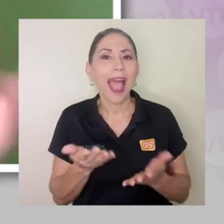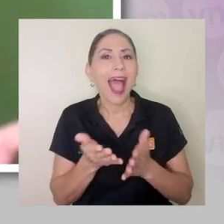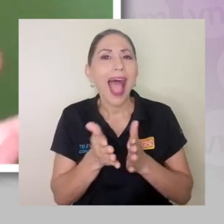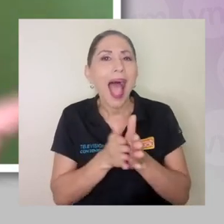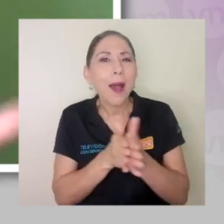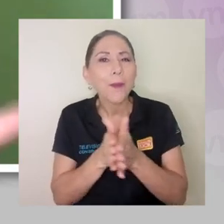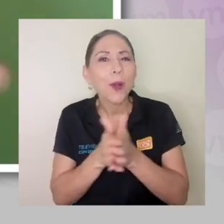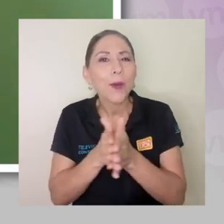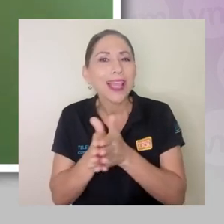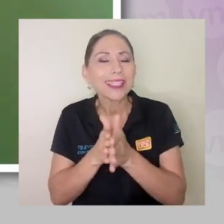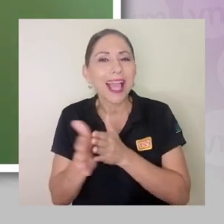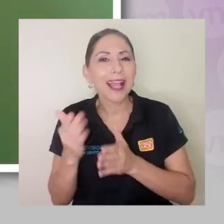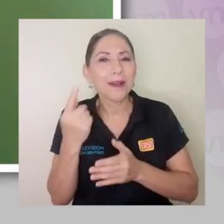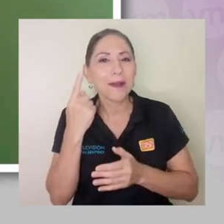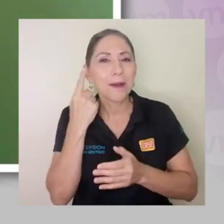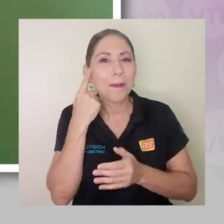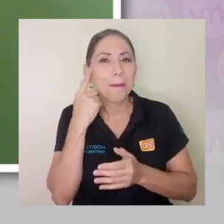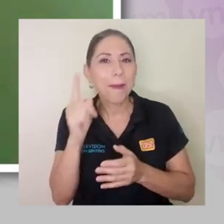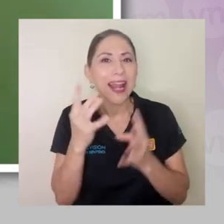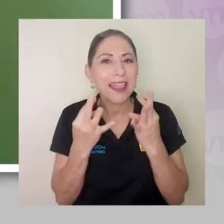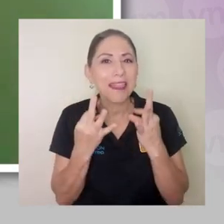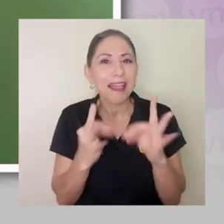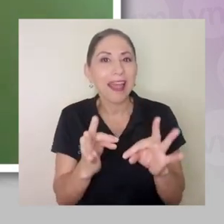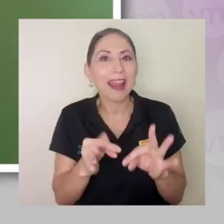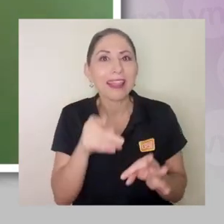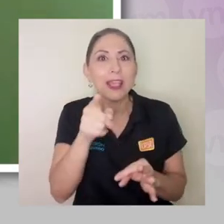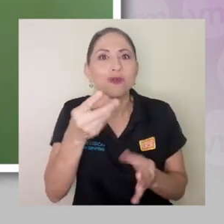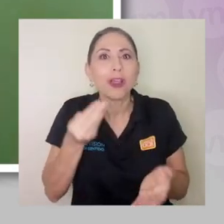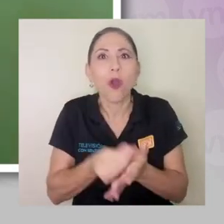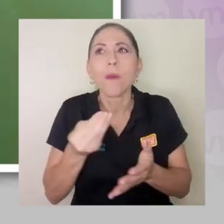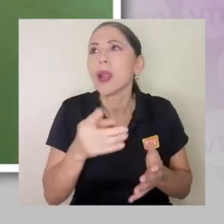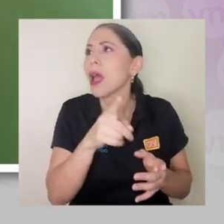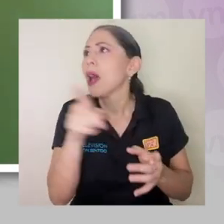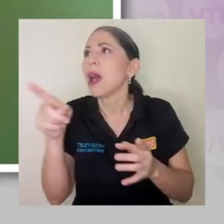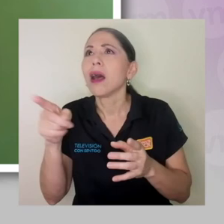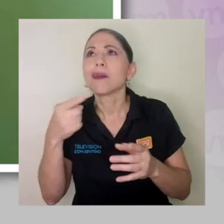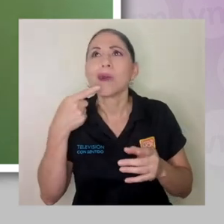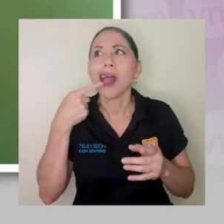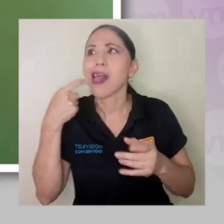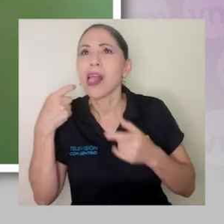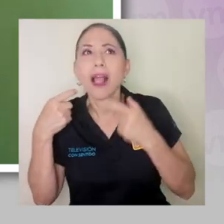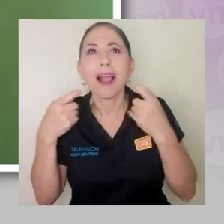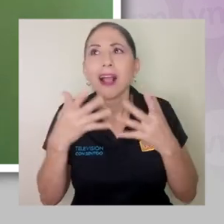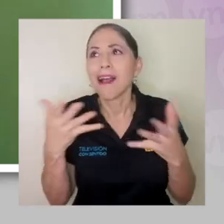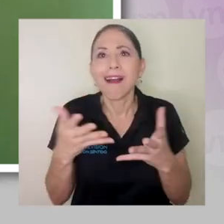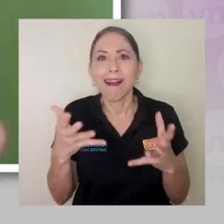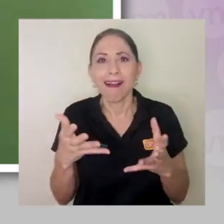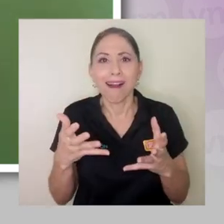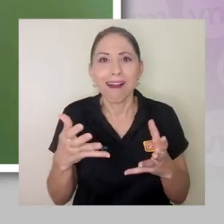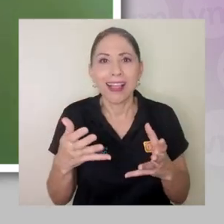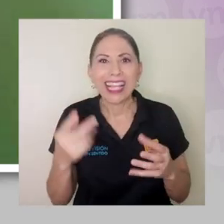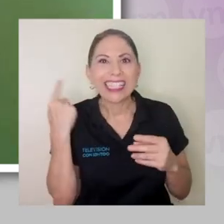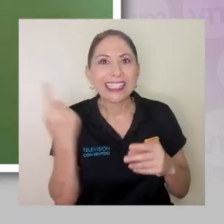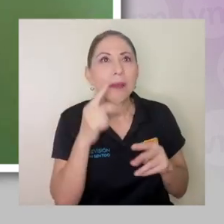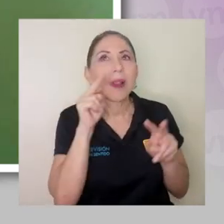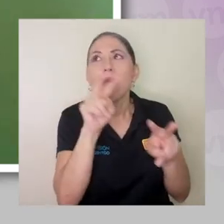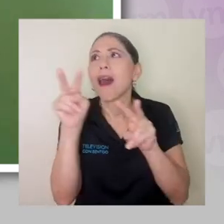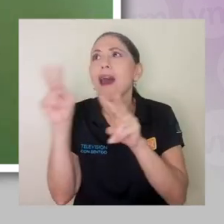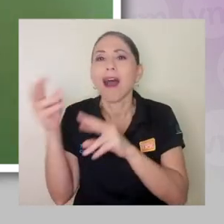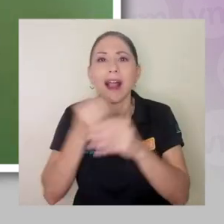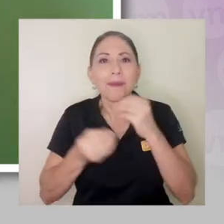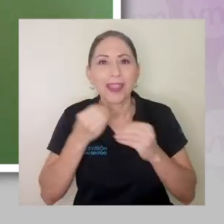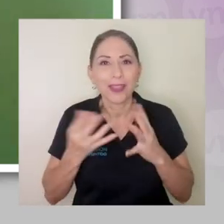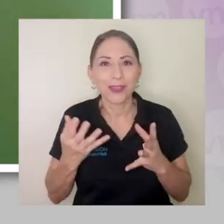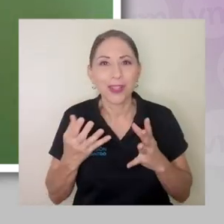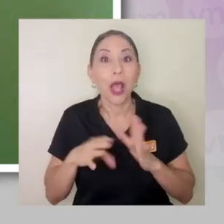aprovechan para hacer, para tratar de que uno haga compras impulsivas. Y los alimentos siempre están a la mano, ¿verdad? Entonces,